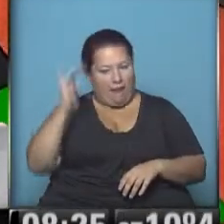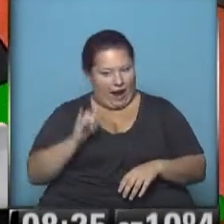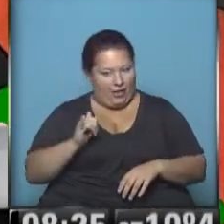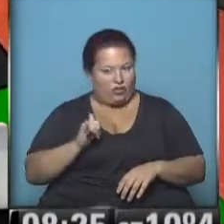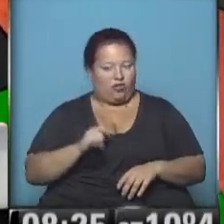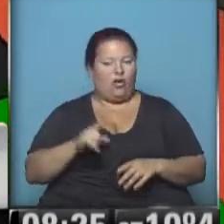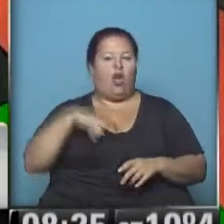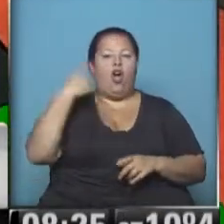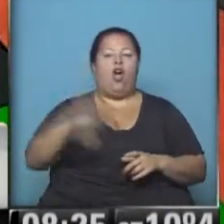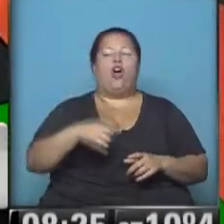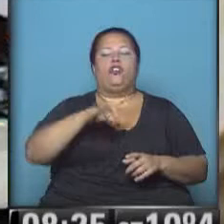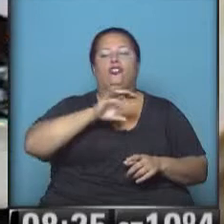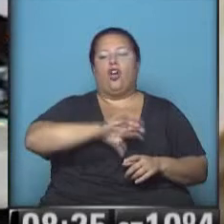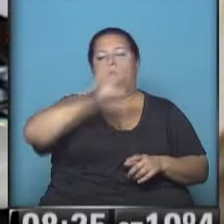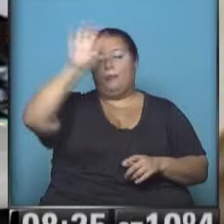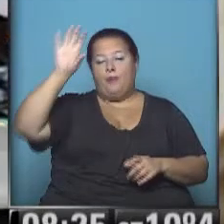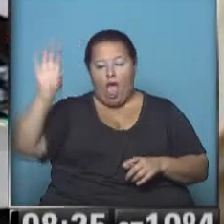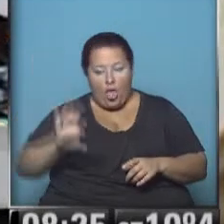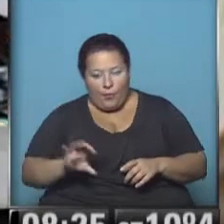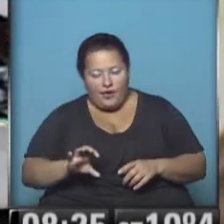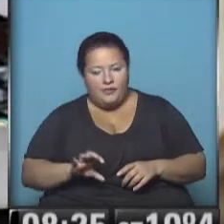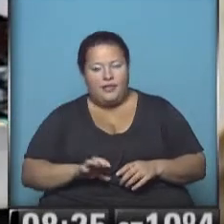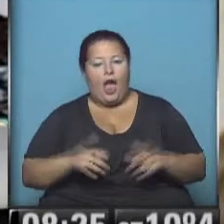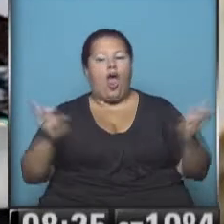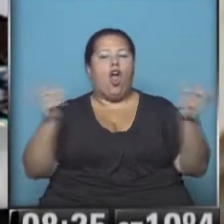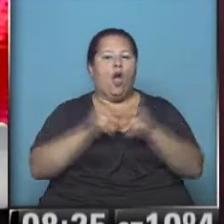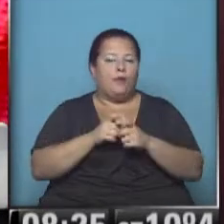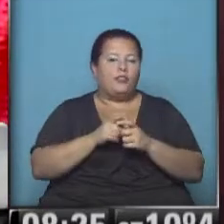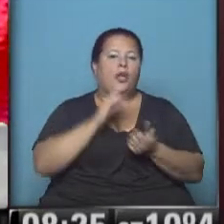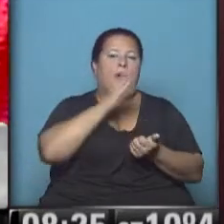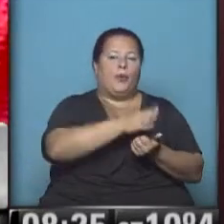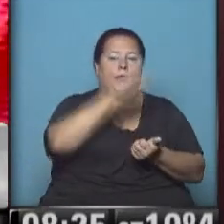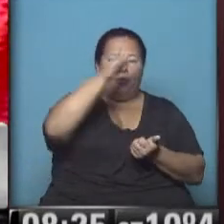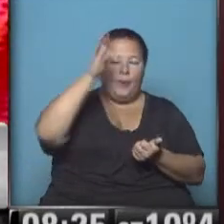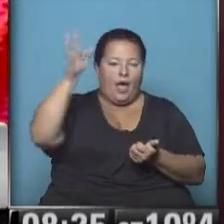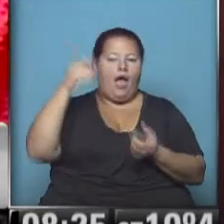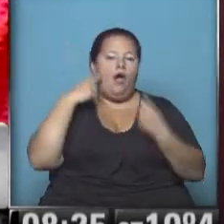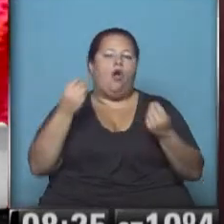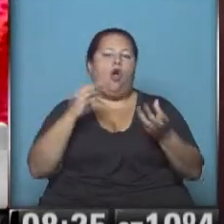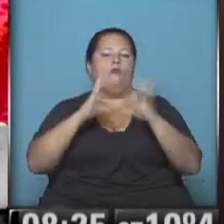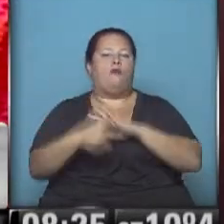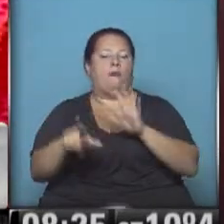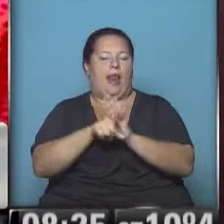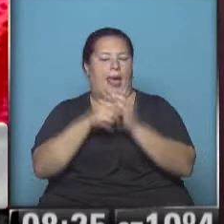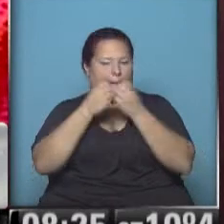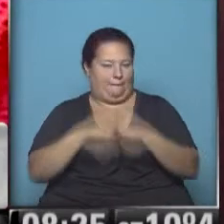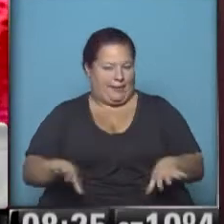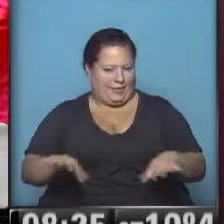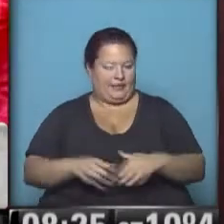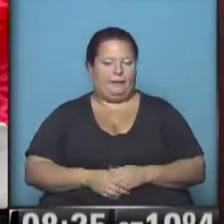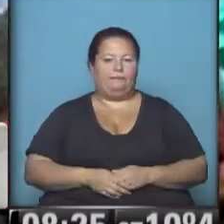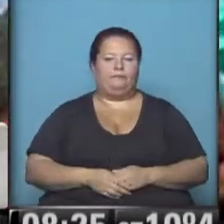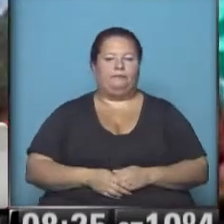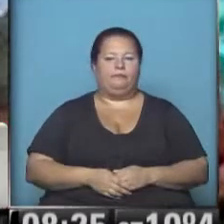y en los distritos del interior del país la comisión va a ir estableciendo cómo se va a poner en marcha este sistema.